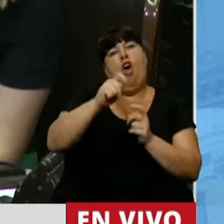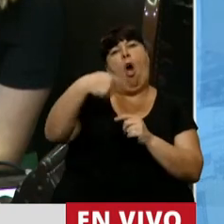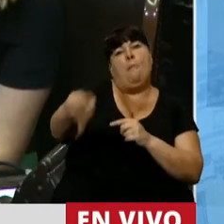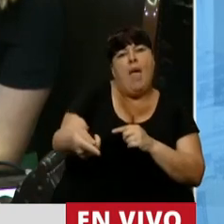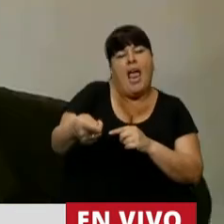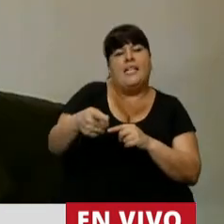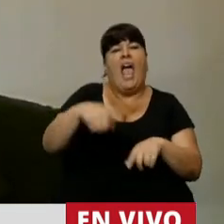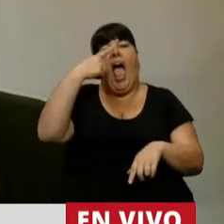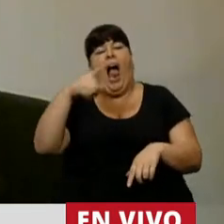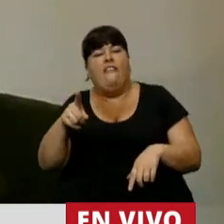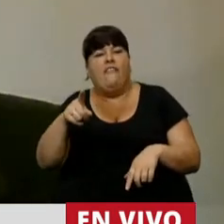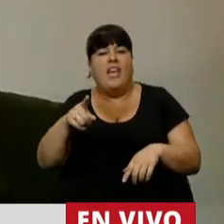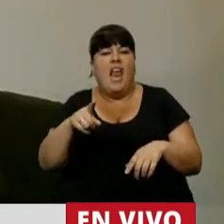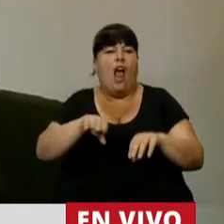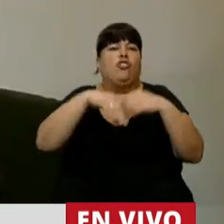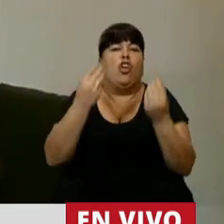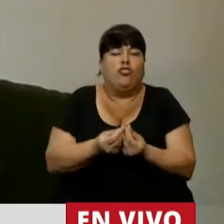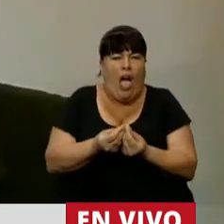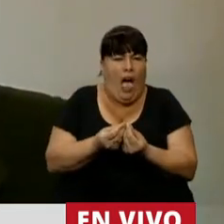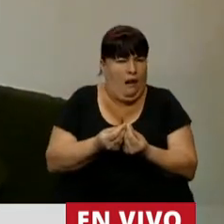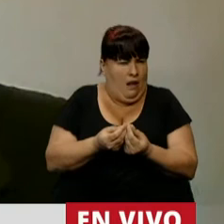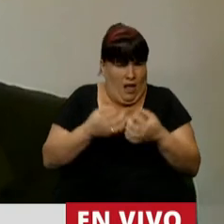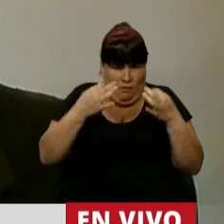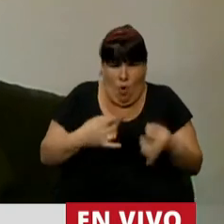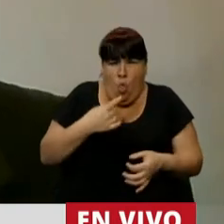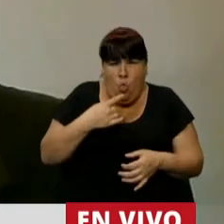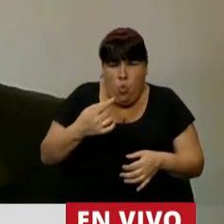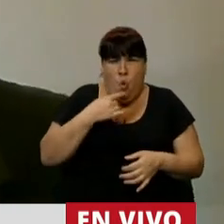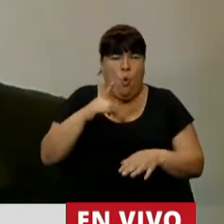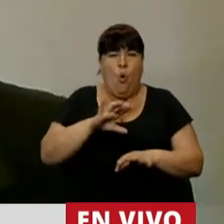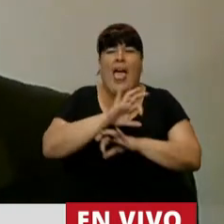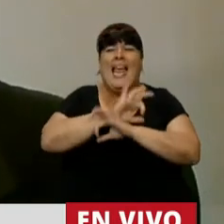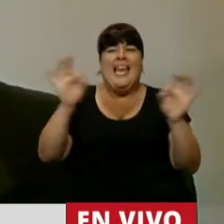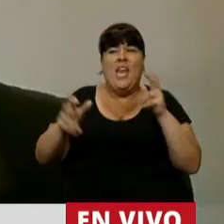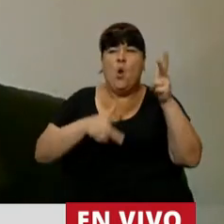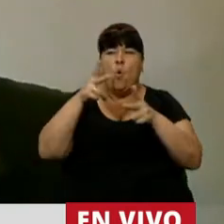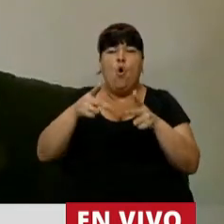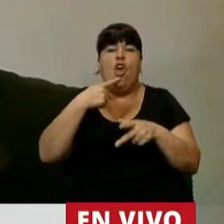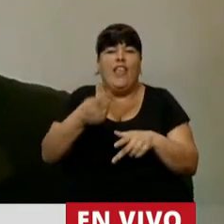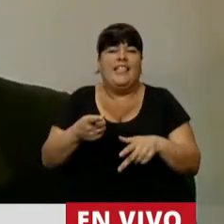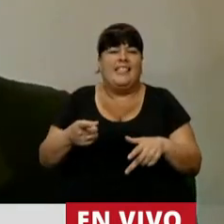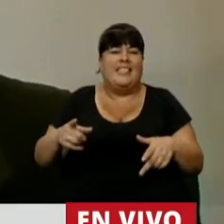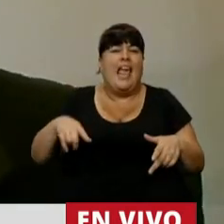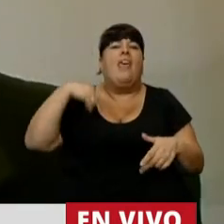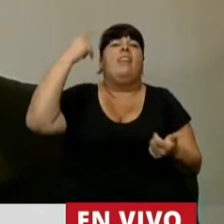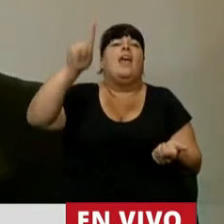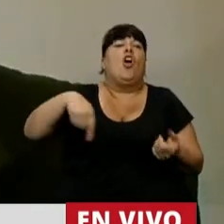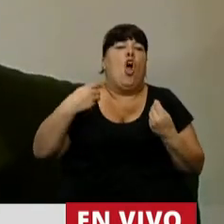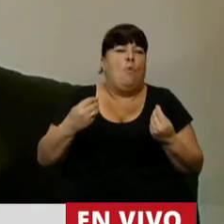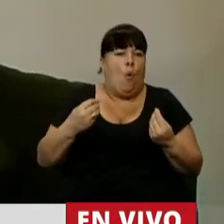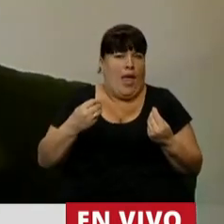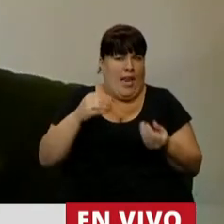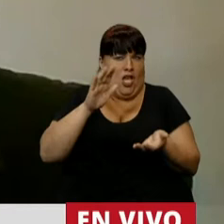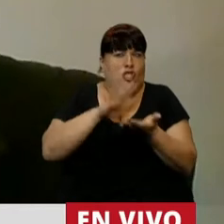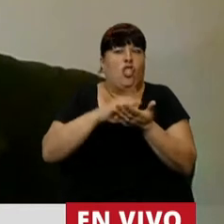meses el resultado va a ser hay incertidumbre no he escuchado una sola palabra que mida las consecuencias que